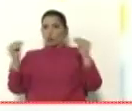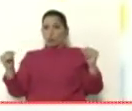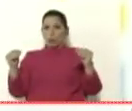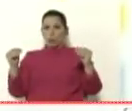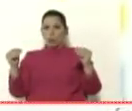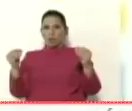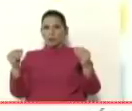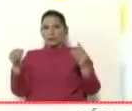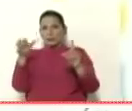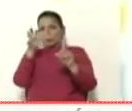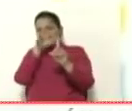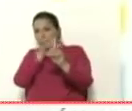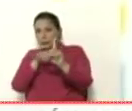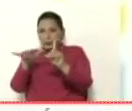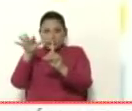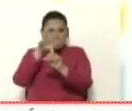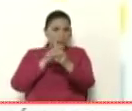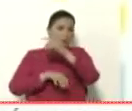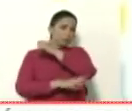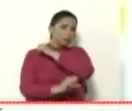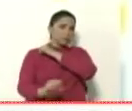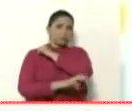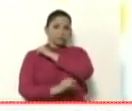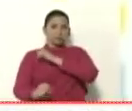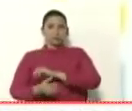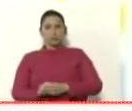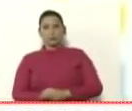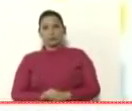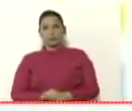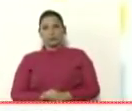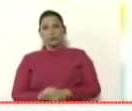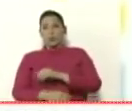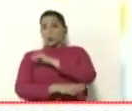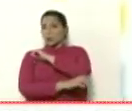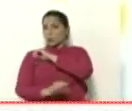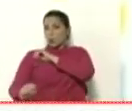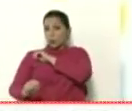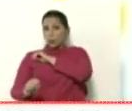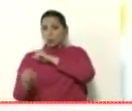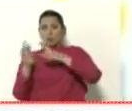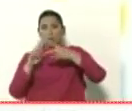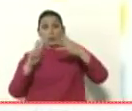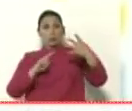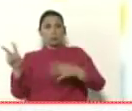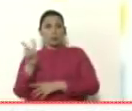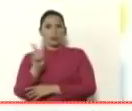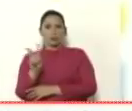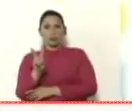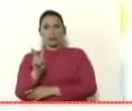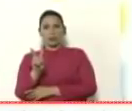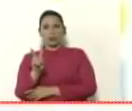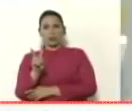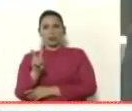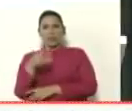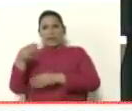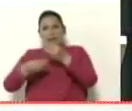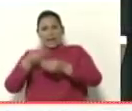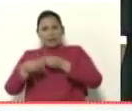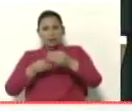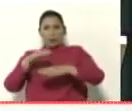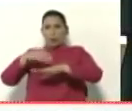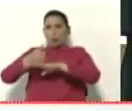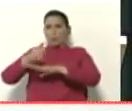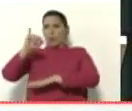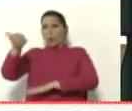tramado de corrupción, y de todo el tramado de robos de los recursos de Venezuela, directamente para el señor Juan